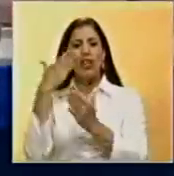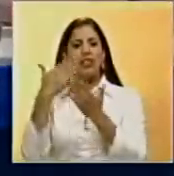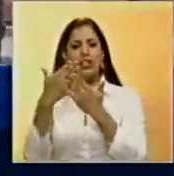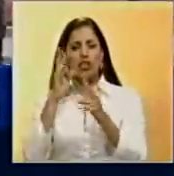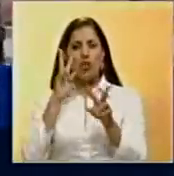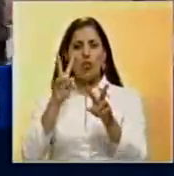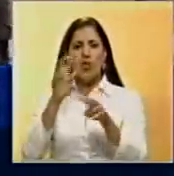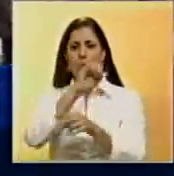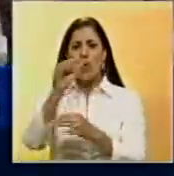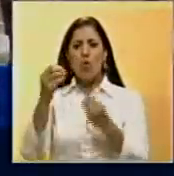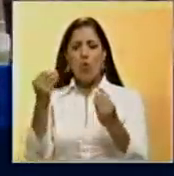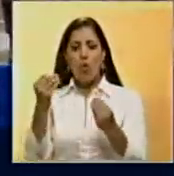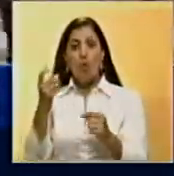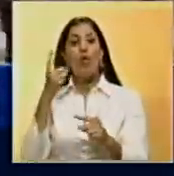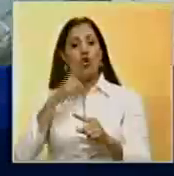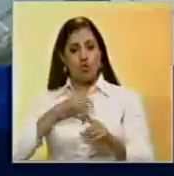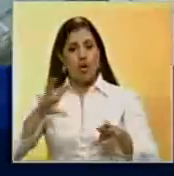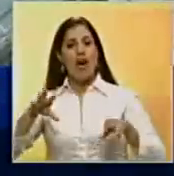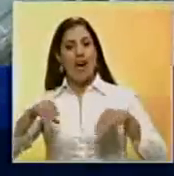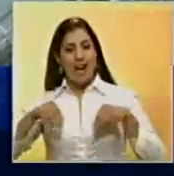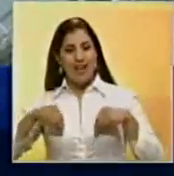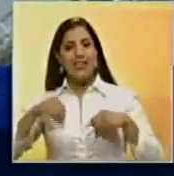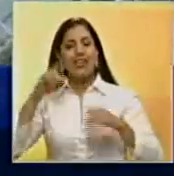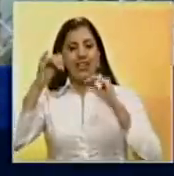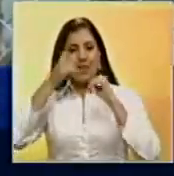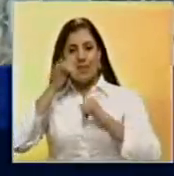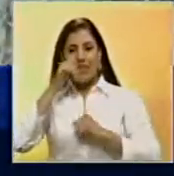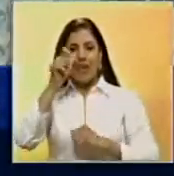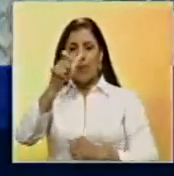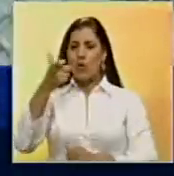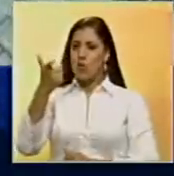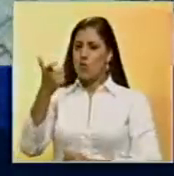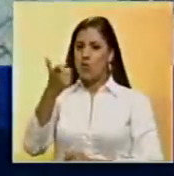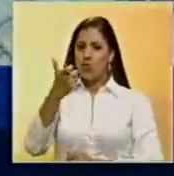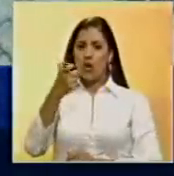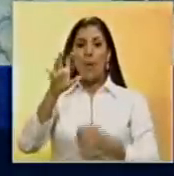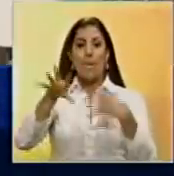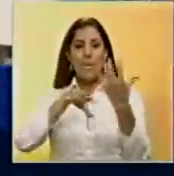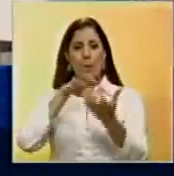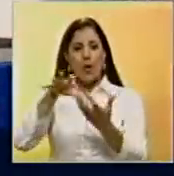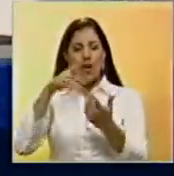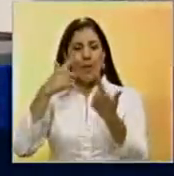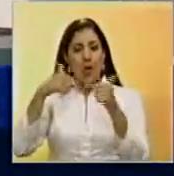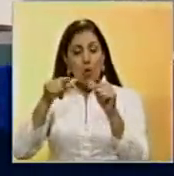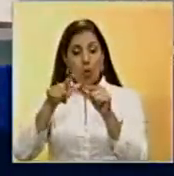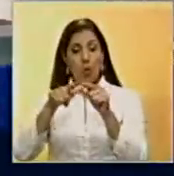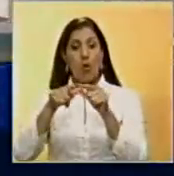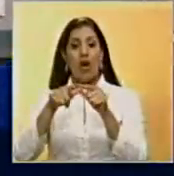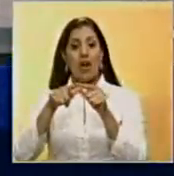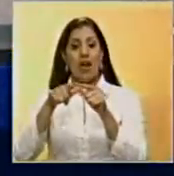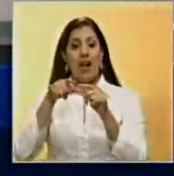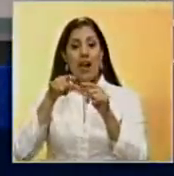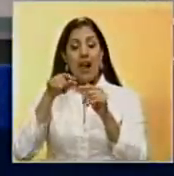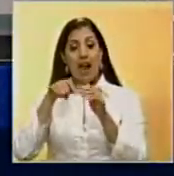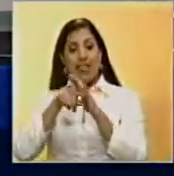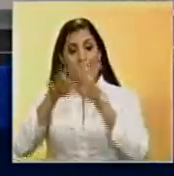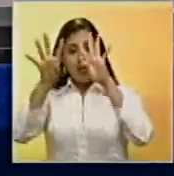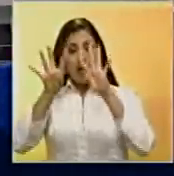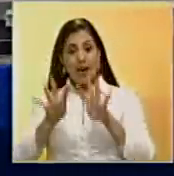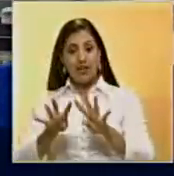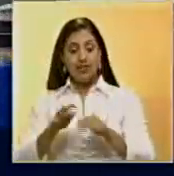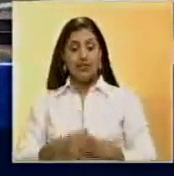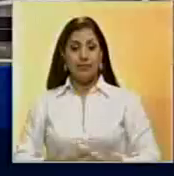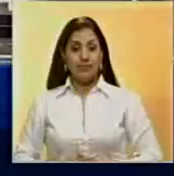testigo. Asimismo, admitió que existen videos aficionados sobre una situación irregular ocurrida en el penal de la